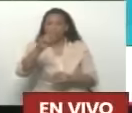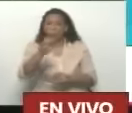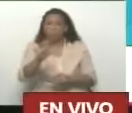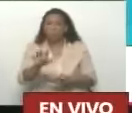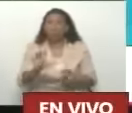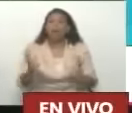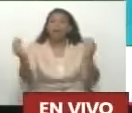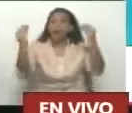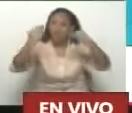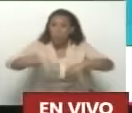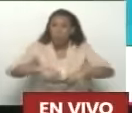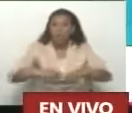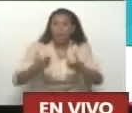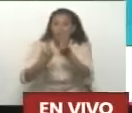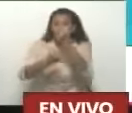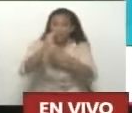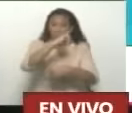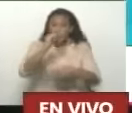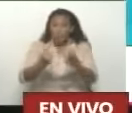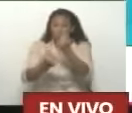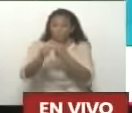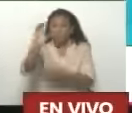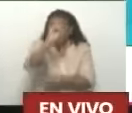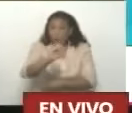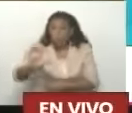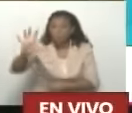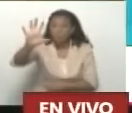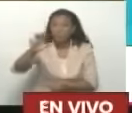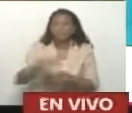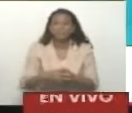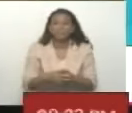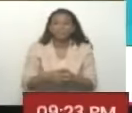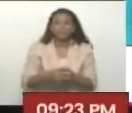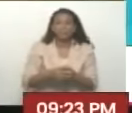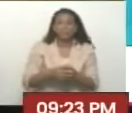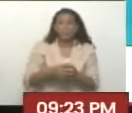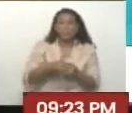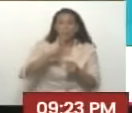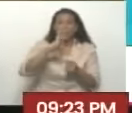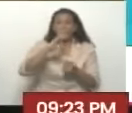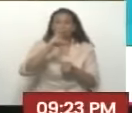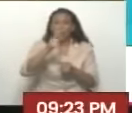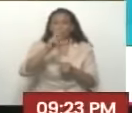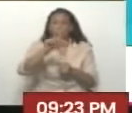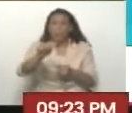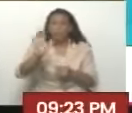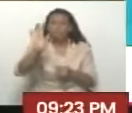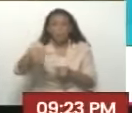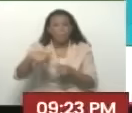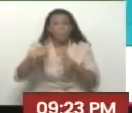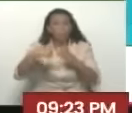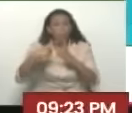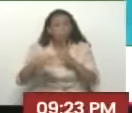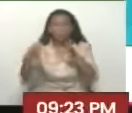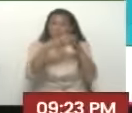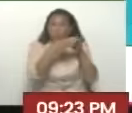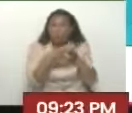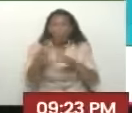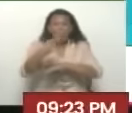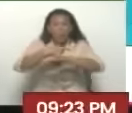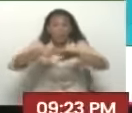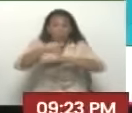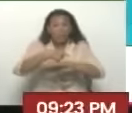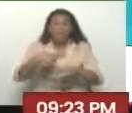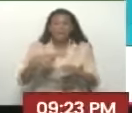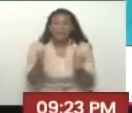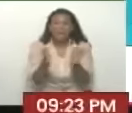Chandón y la zona económica oriental. Allá está Wilmar Castro Soteldo y están todos los equipos. el gobernador de